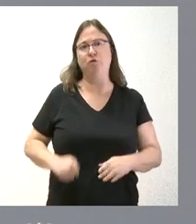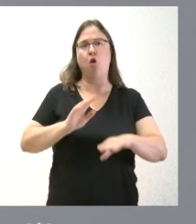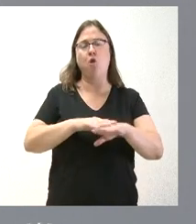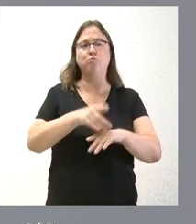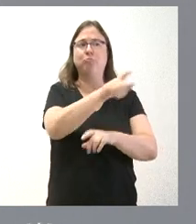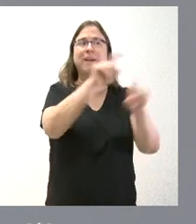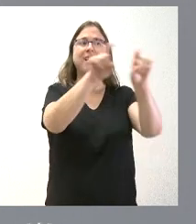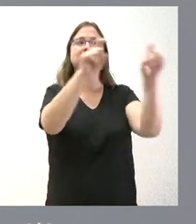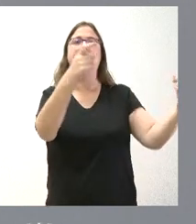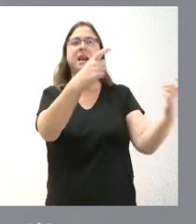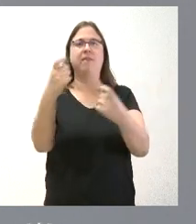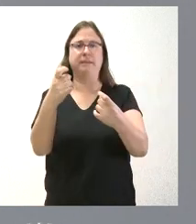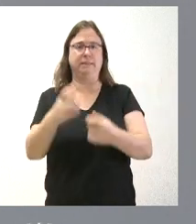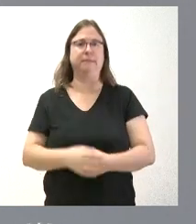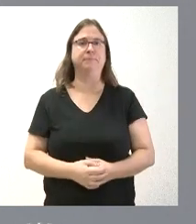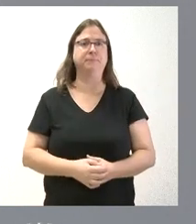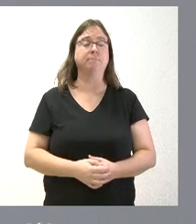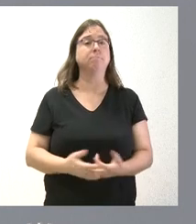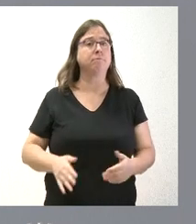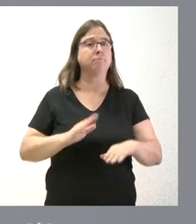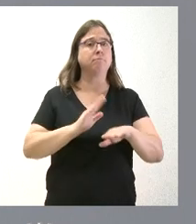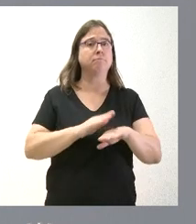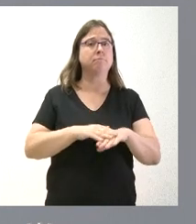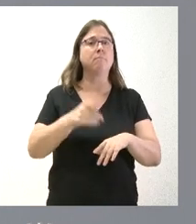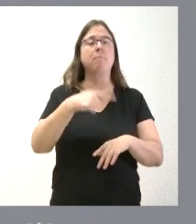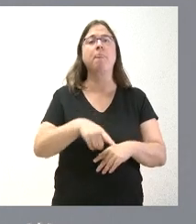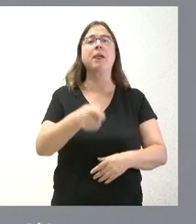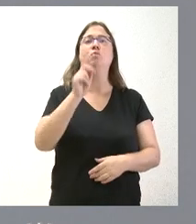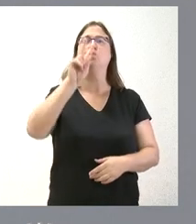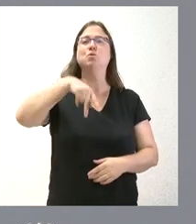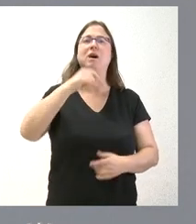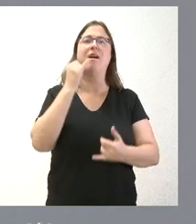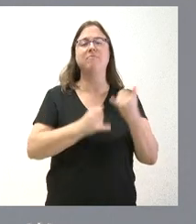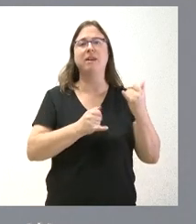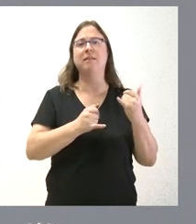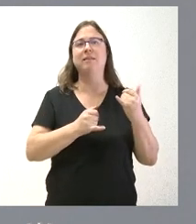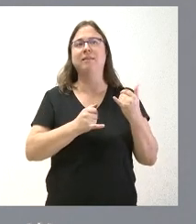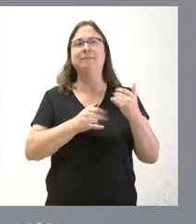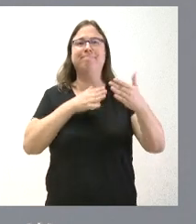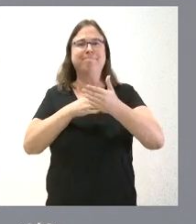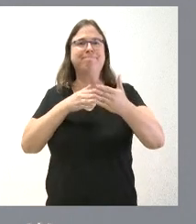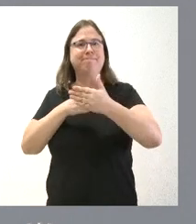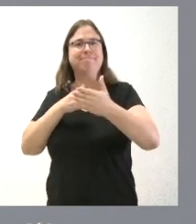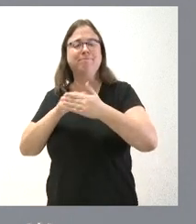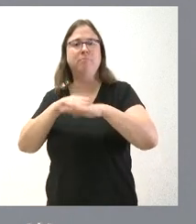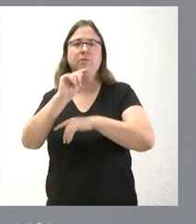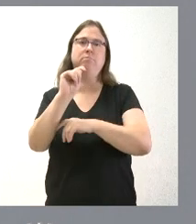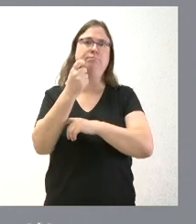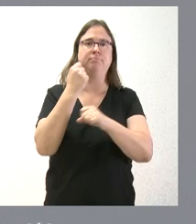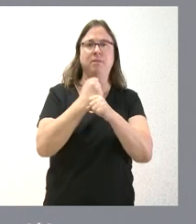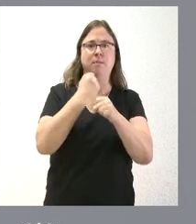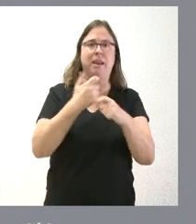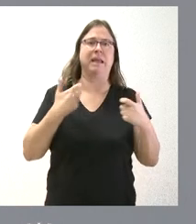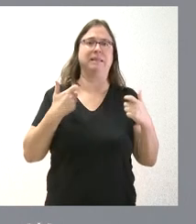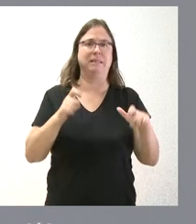de las empresas. Y, en ese sentido, que no sea nunca un obstáculo para la incorporación al